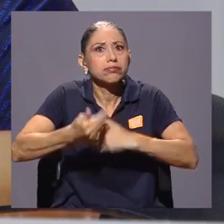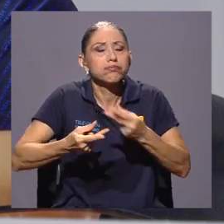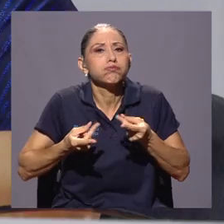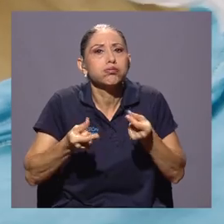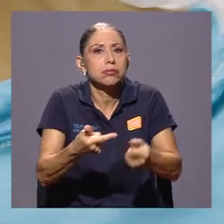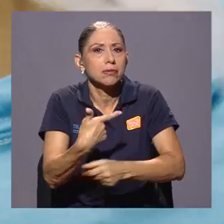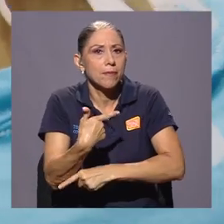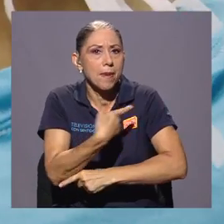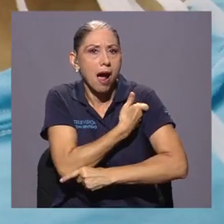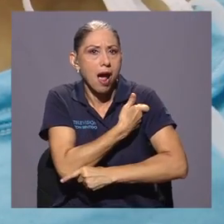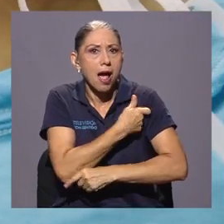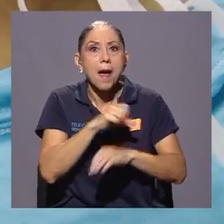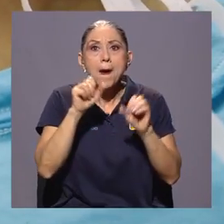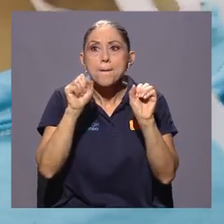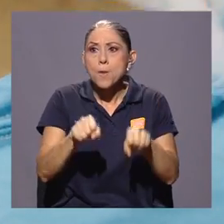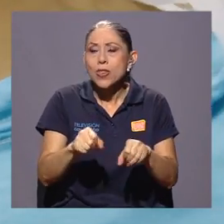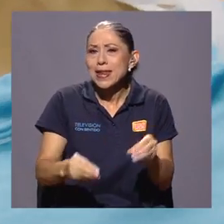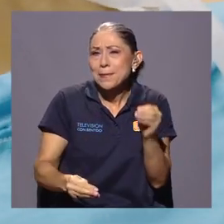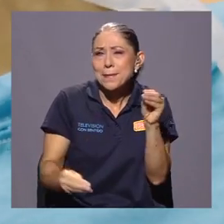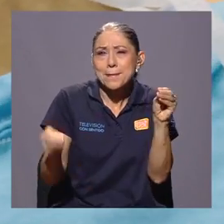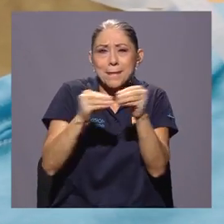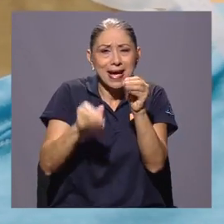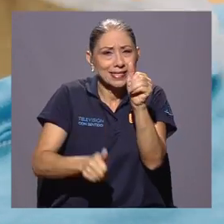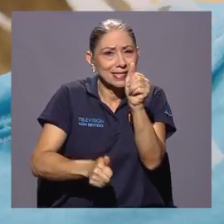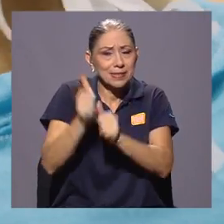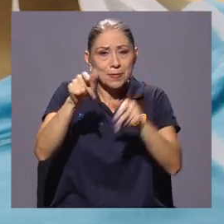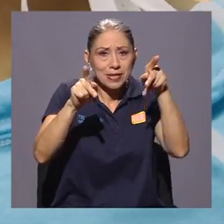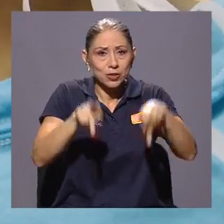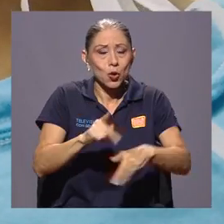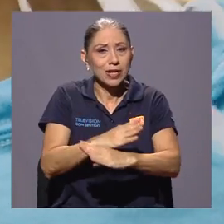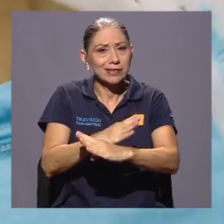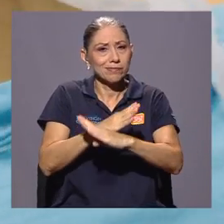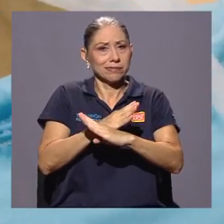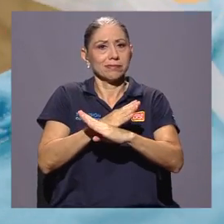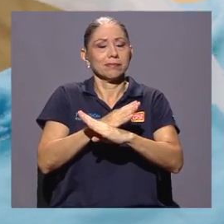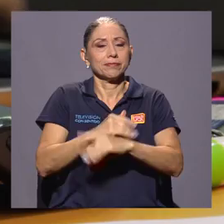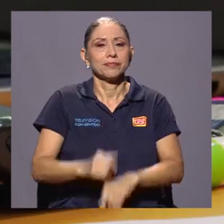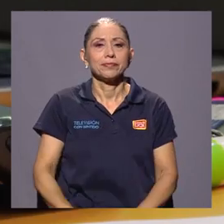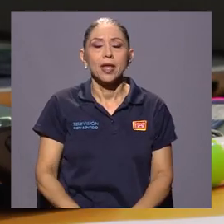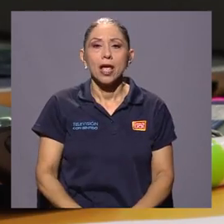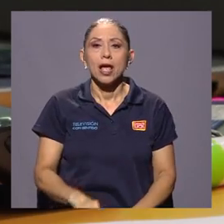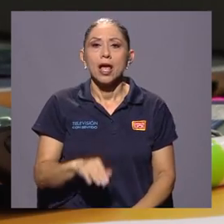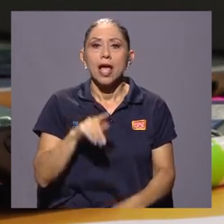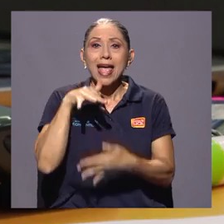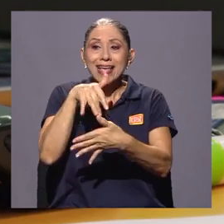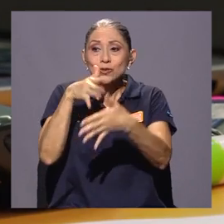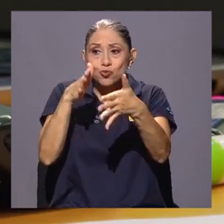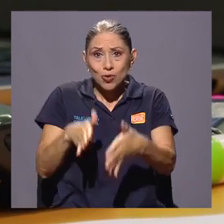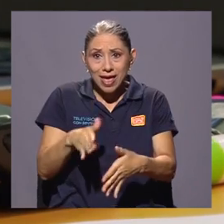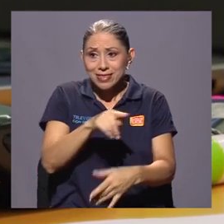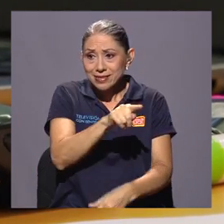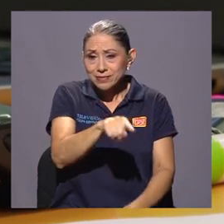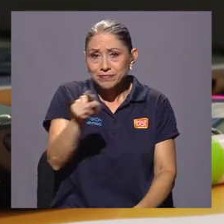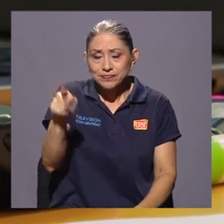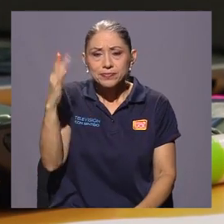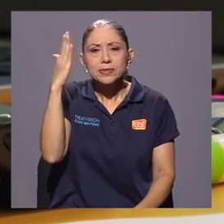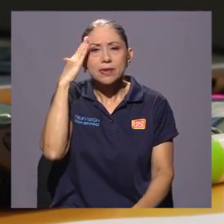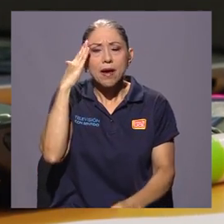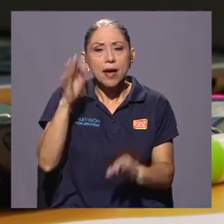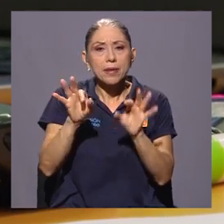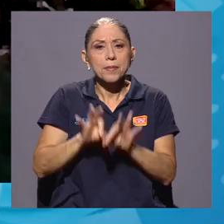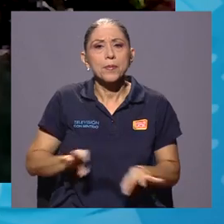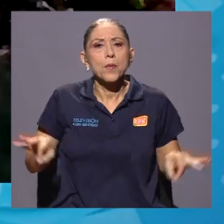rápidamente y así poder inmunizar a la mayor cantidad de personas posibles. Los estudiantes son conscientes de la